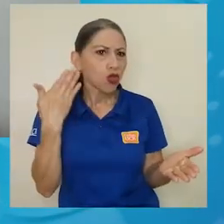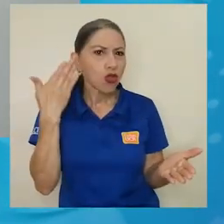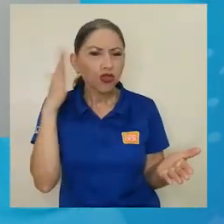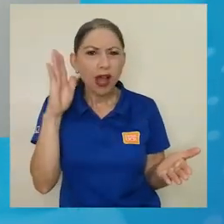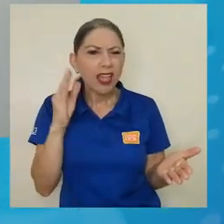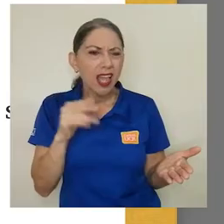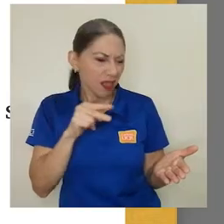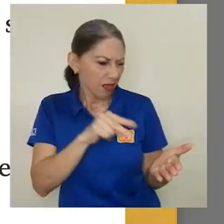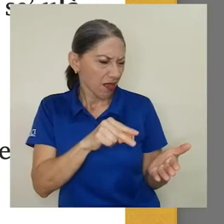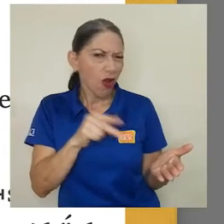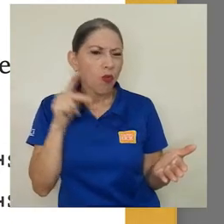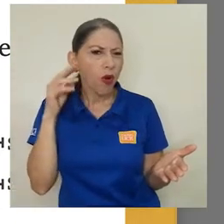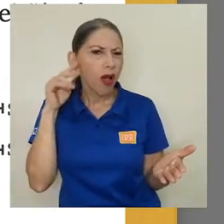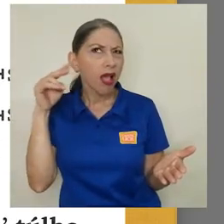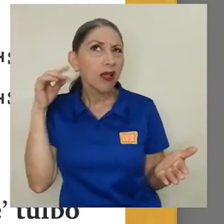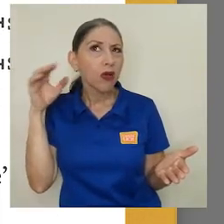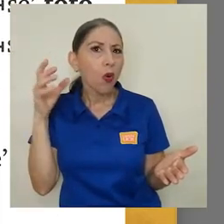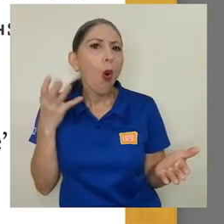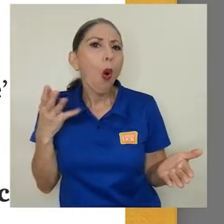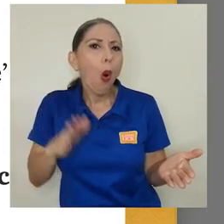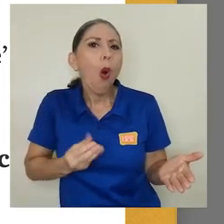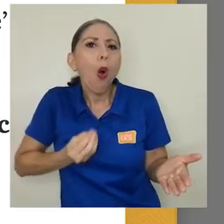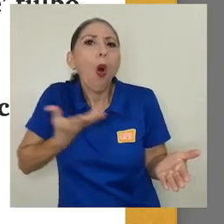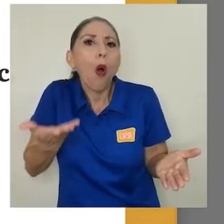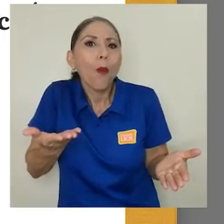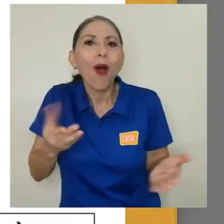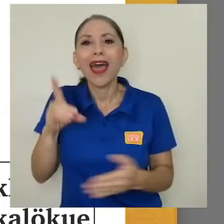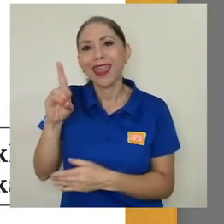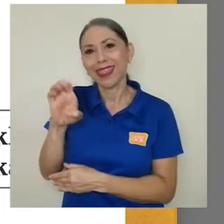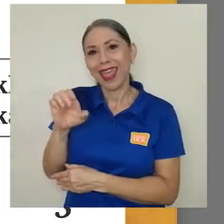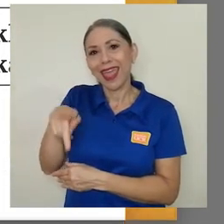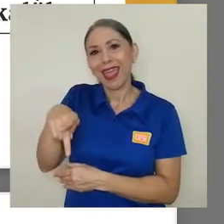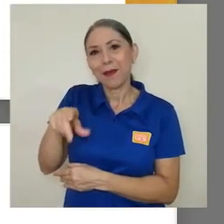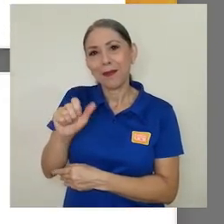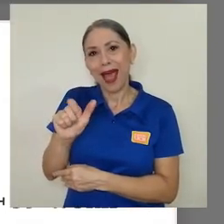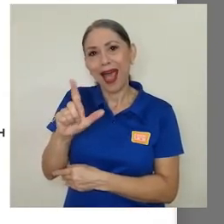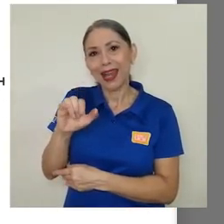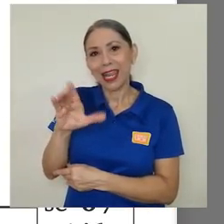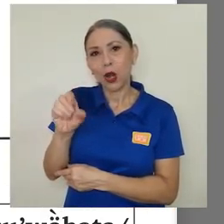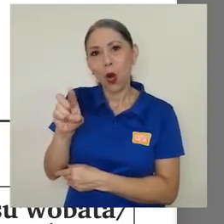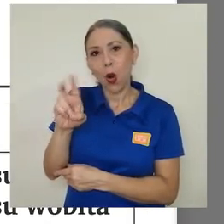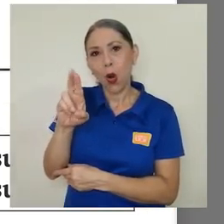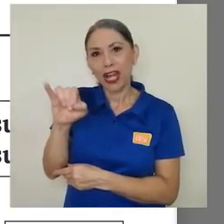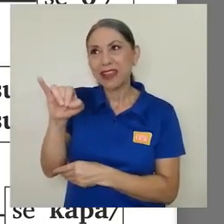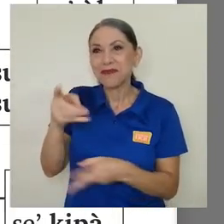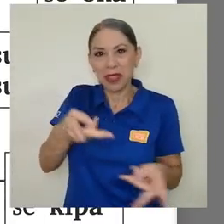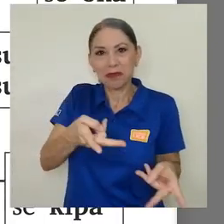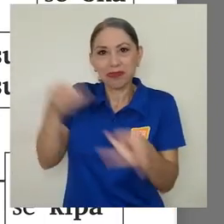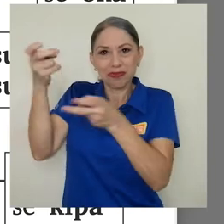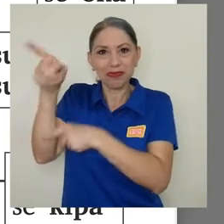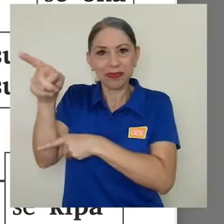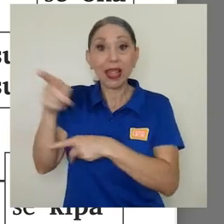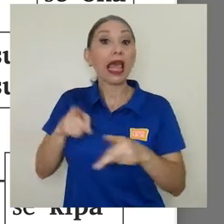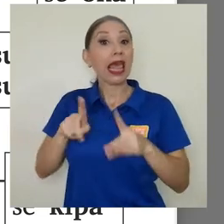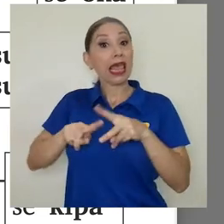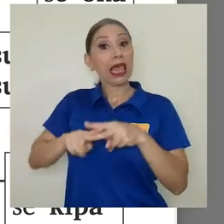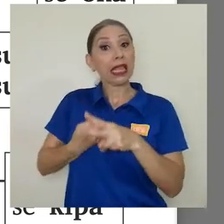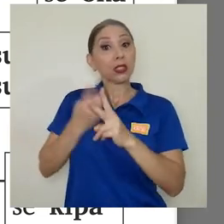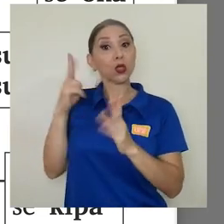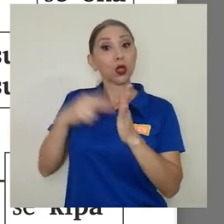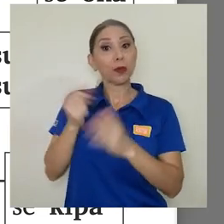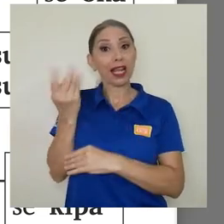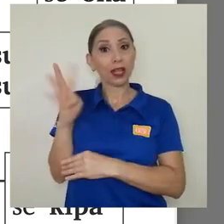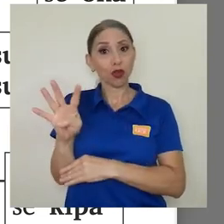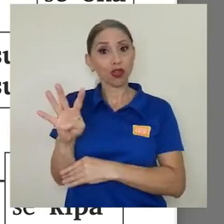suena? Entonces, DIPALICORI nos permitía también tenerlos ahí albergados. Este sitio opera desde el 2014 e